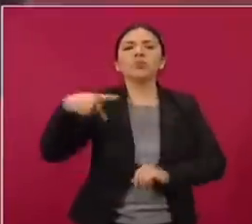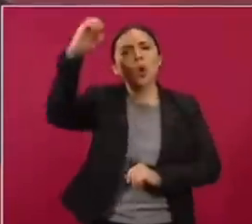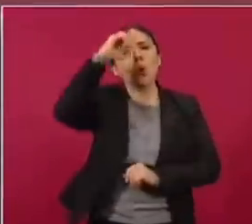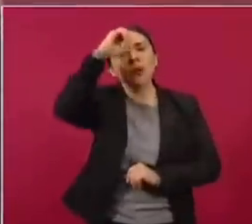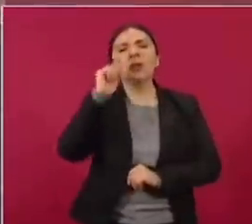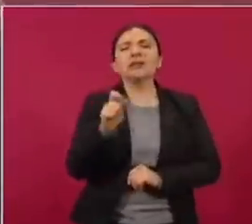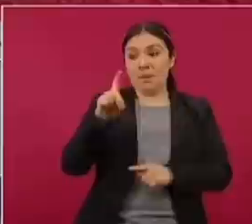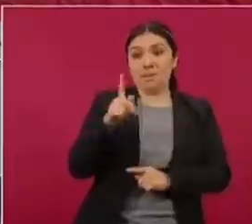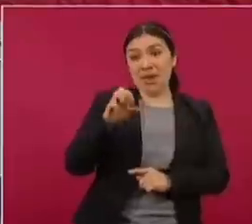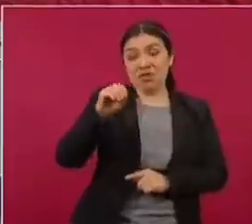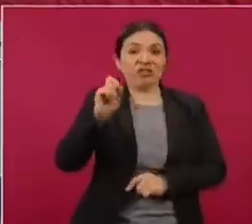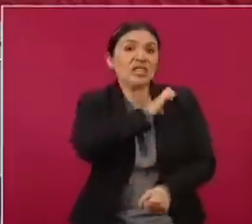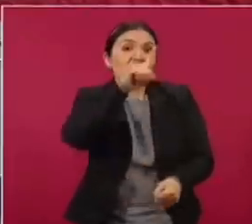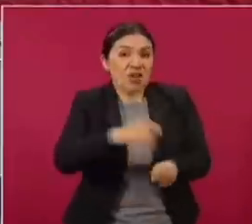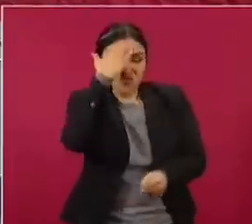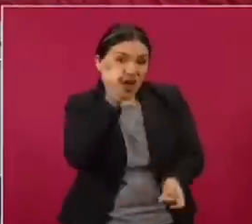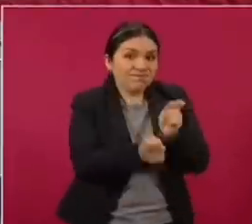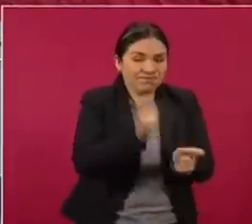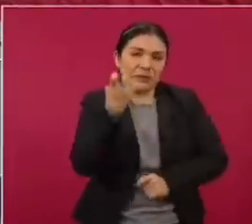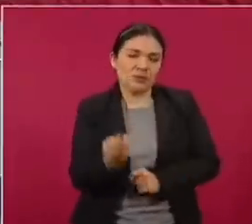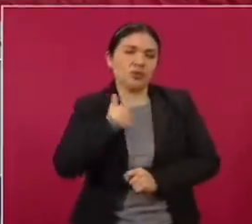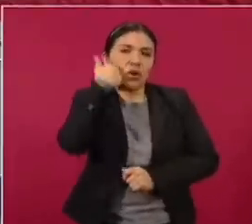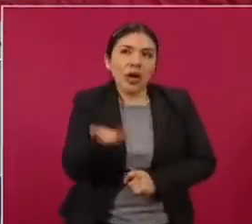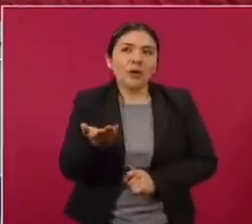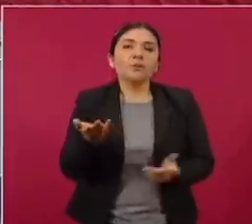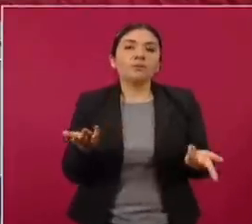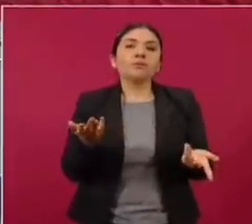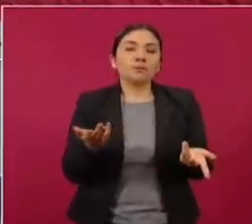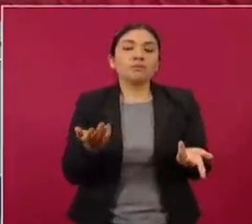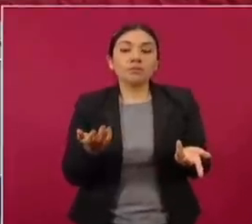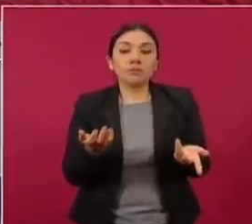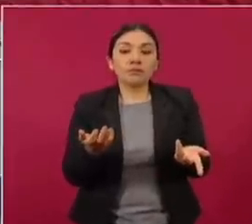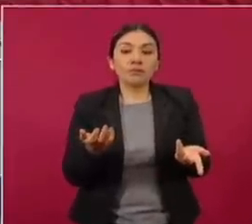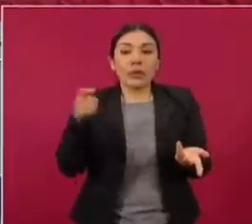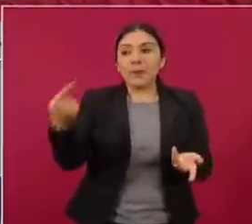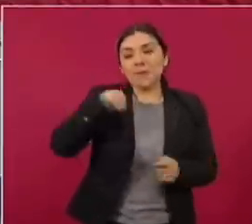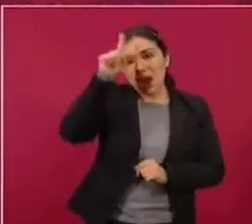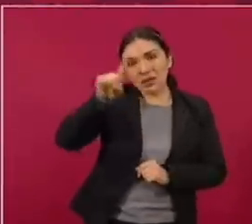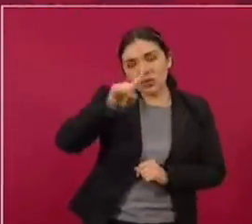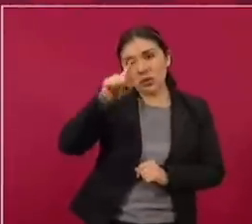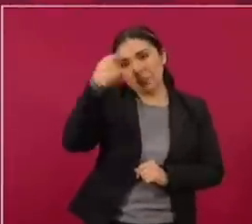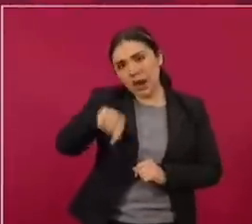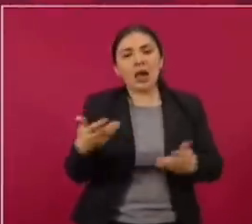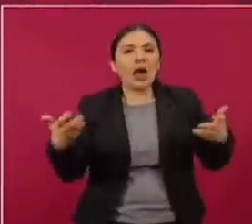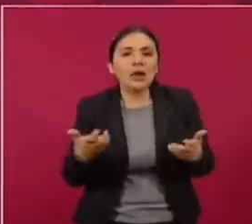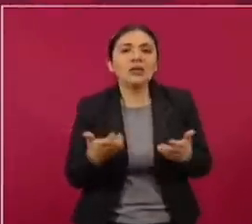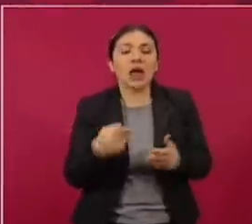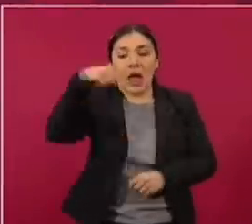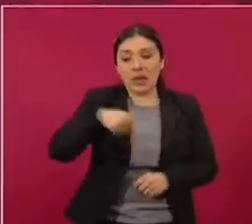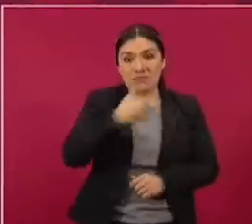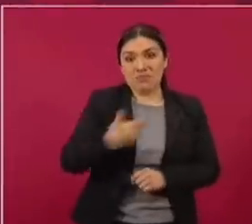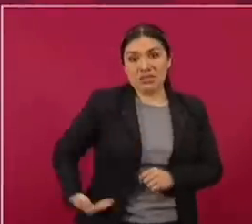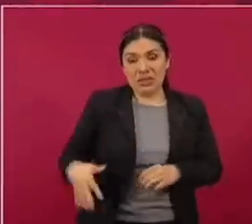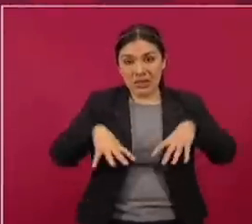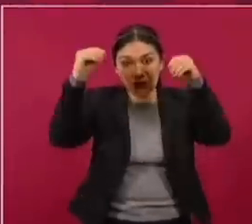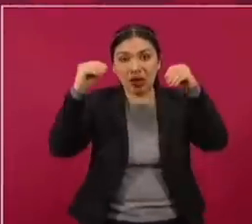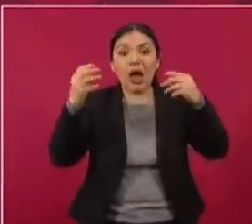Liga 23 de septiembre. Me gustaría que fuese mi asesor para hacer en presidencia